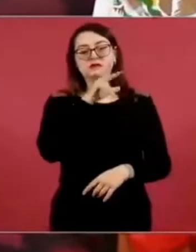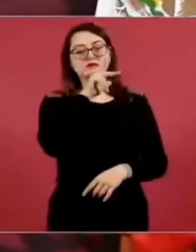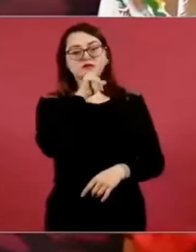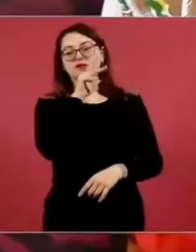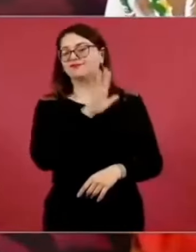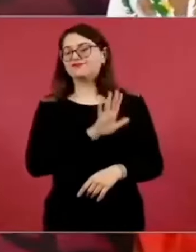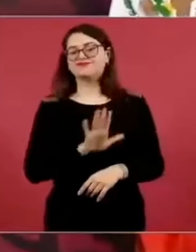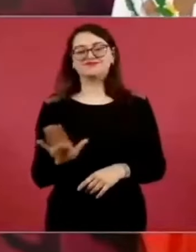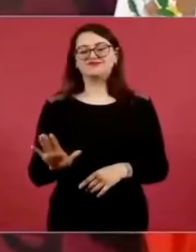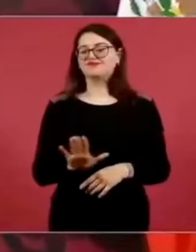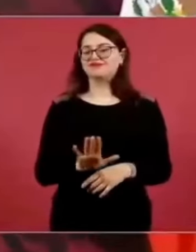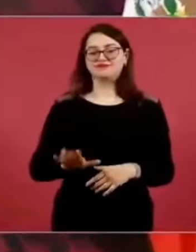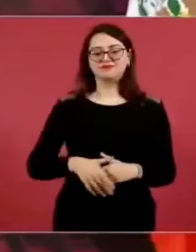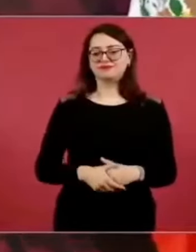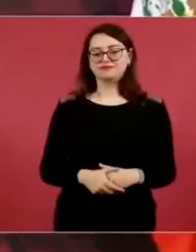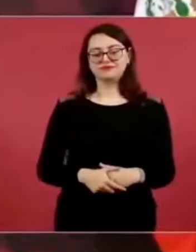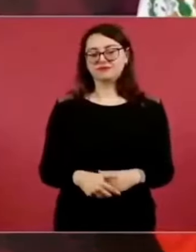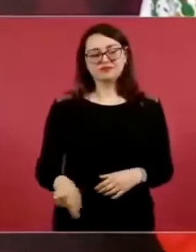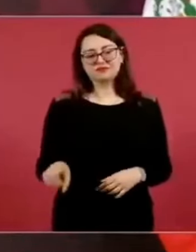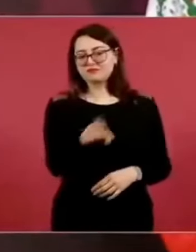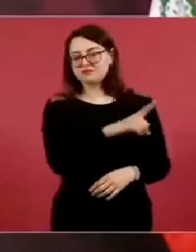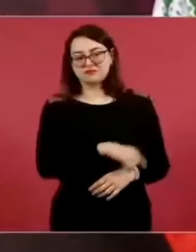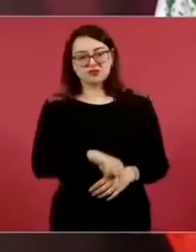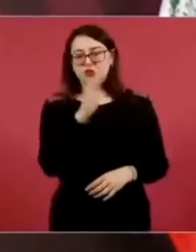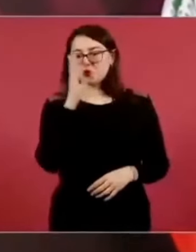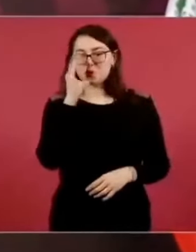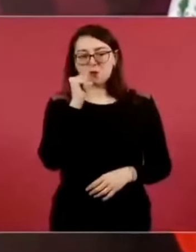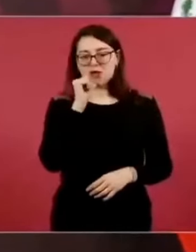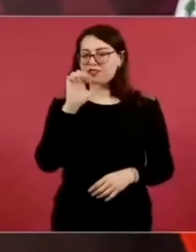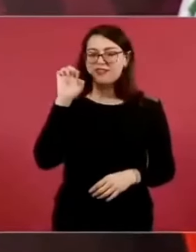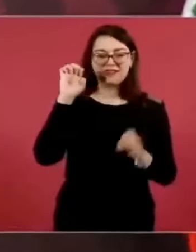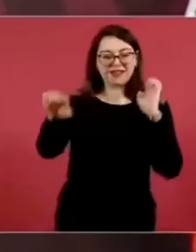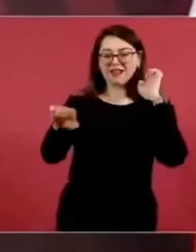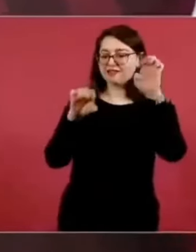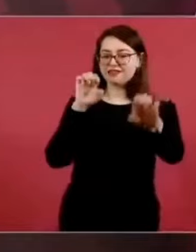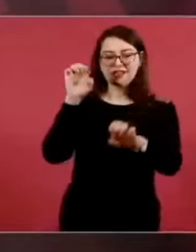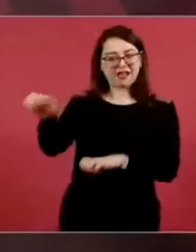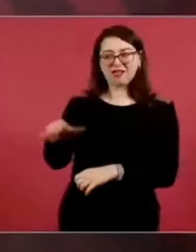ya no tienen efecto.